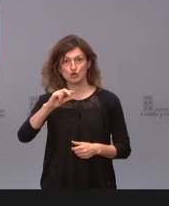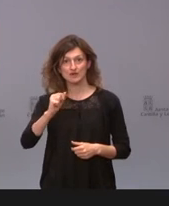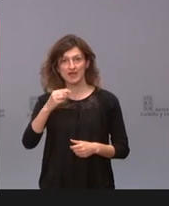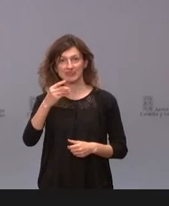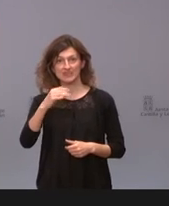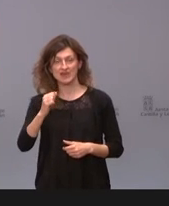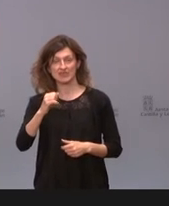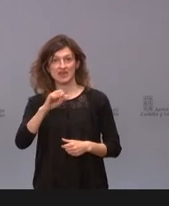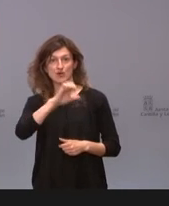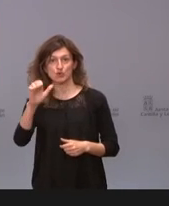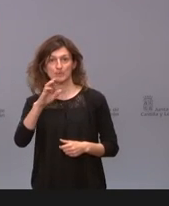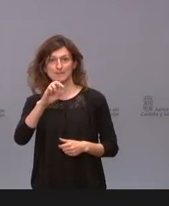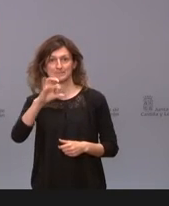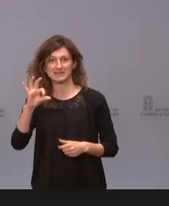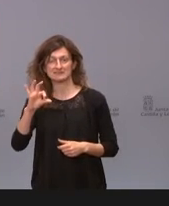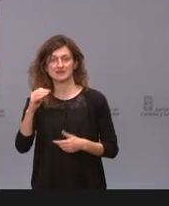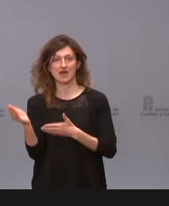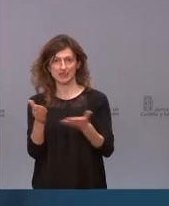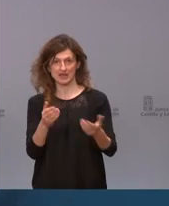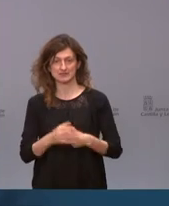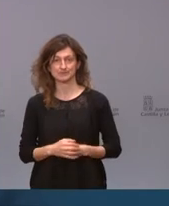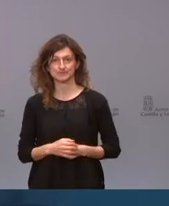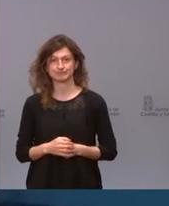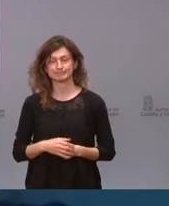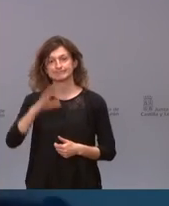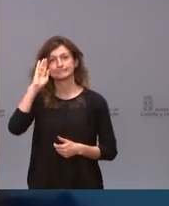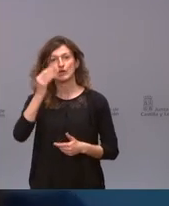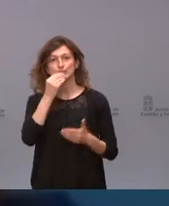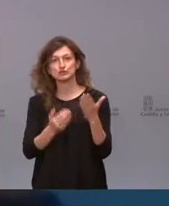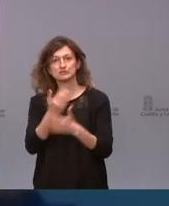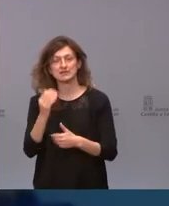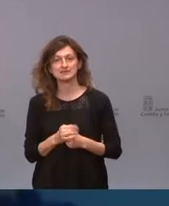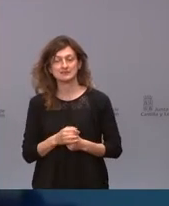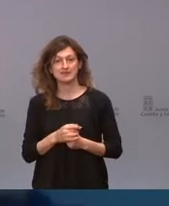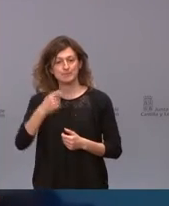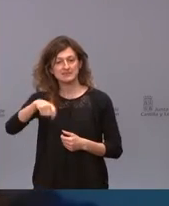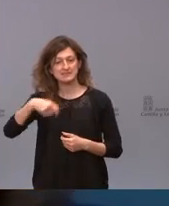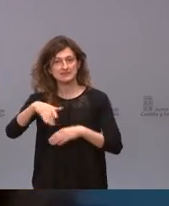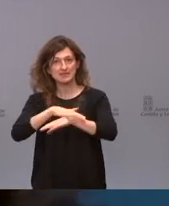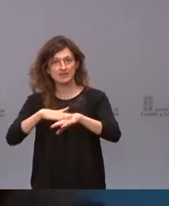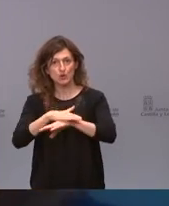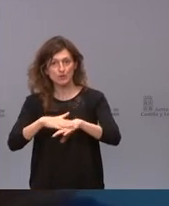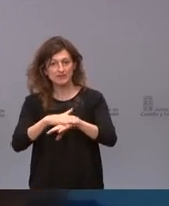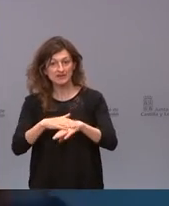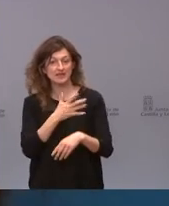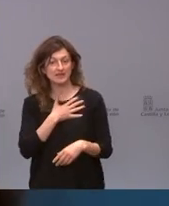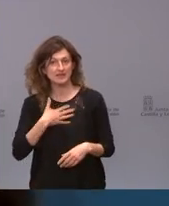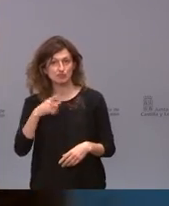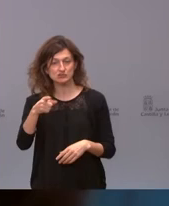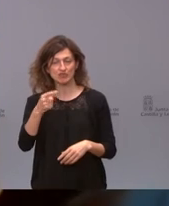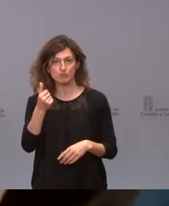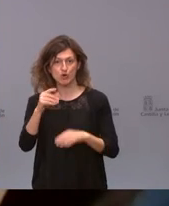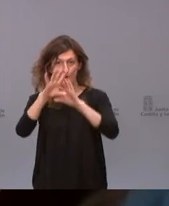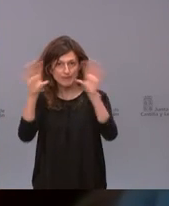la agencia europa press adelante sonia y hola buenos días hablando del presidente del gobierno yo quería que me que hicieran una